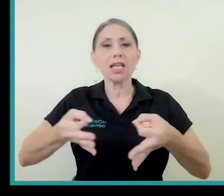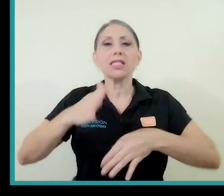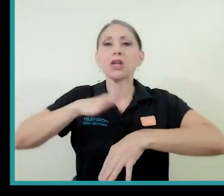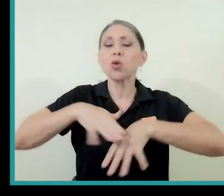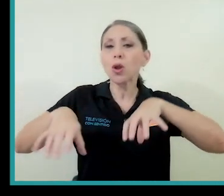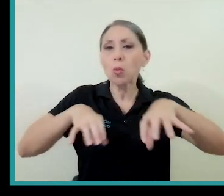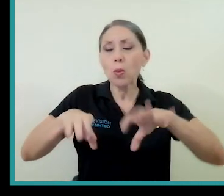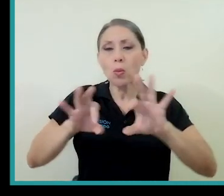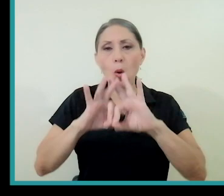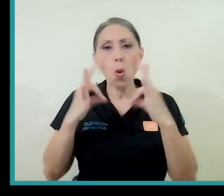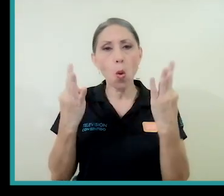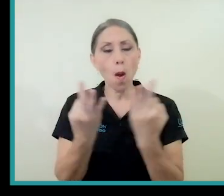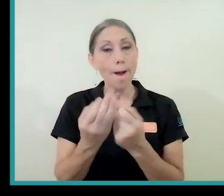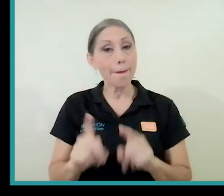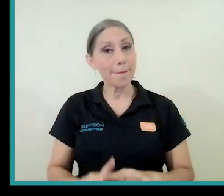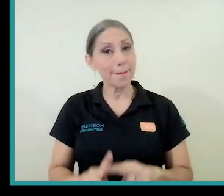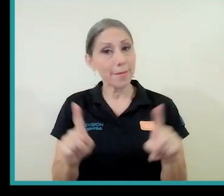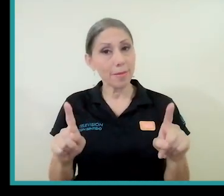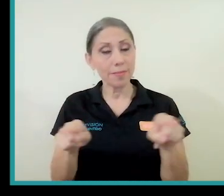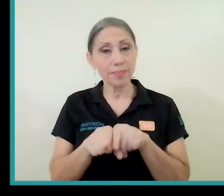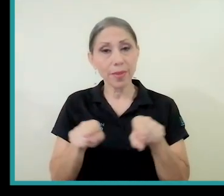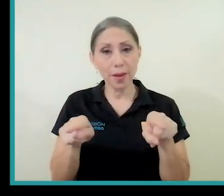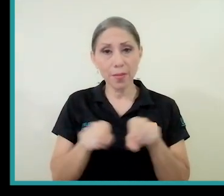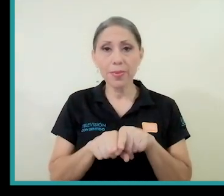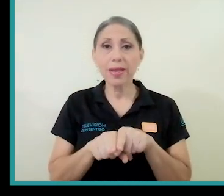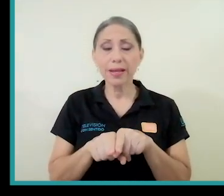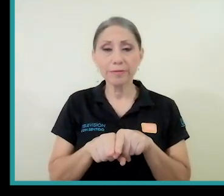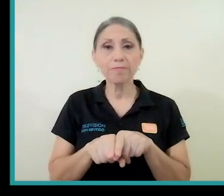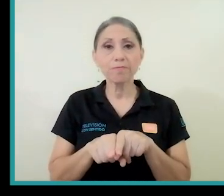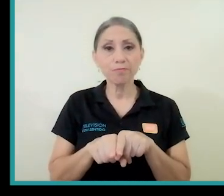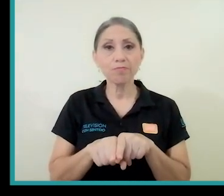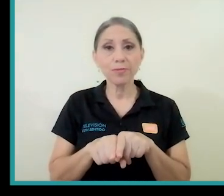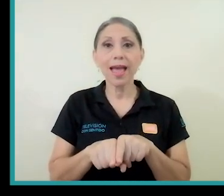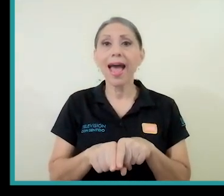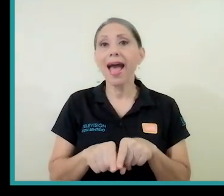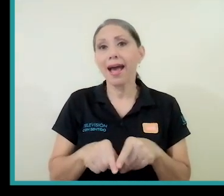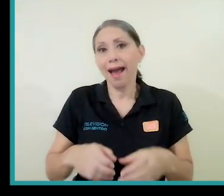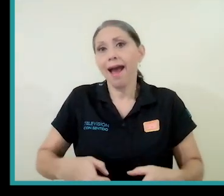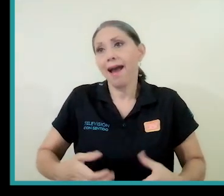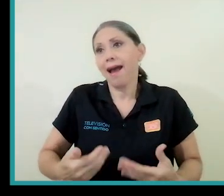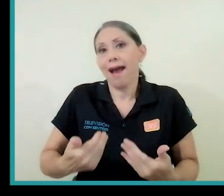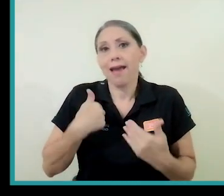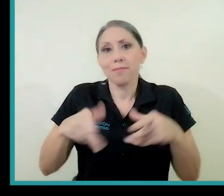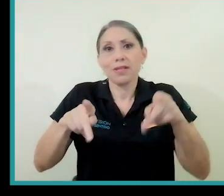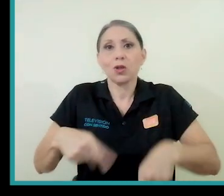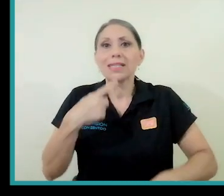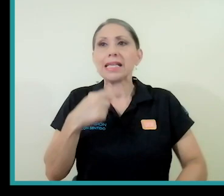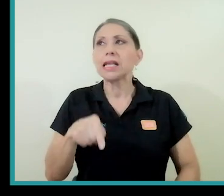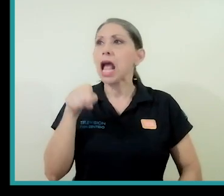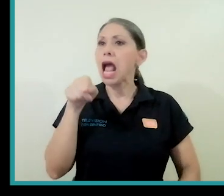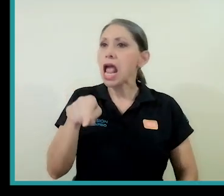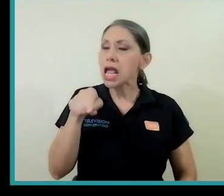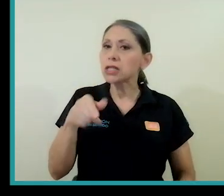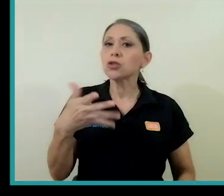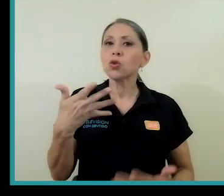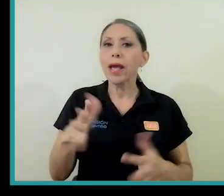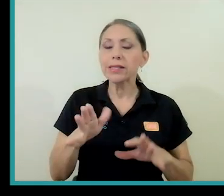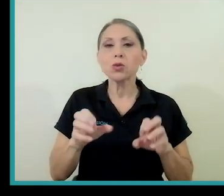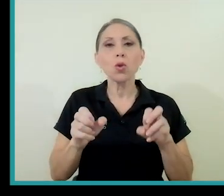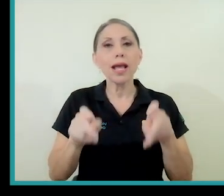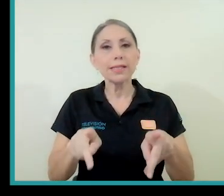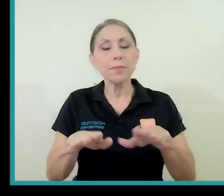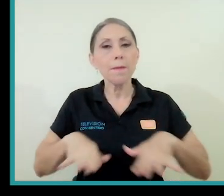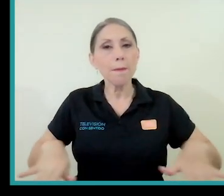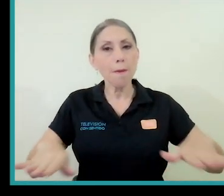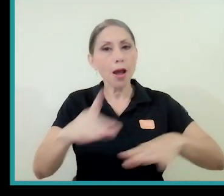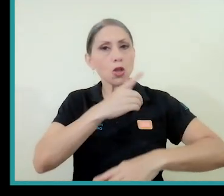justicia, sobre la dinámica familiar, pero también existen discursos que dicen, bueno, esto